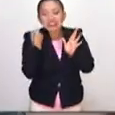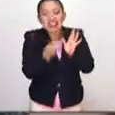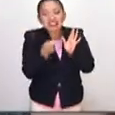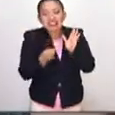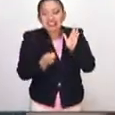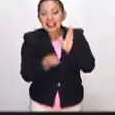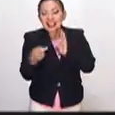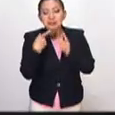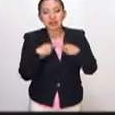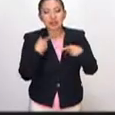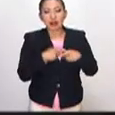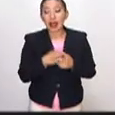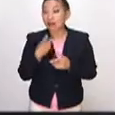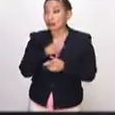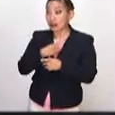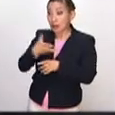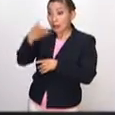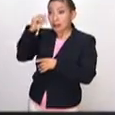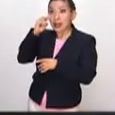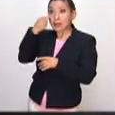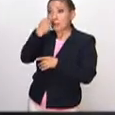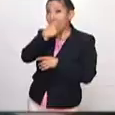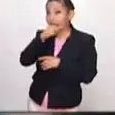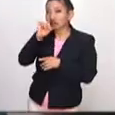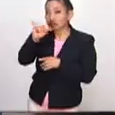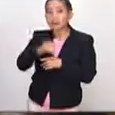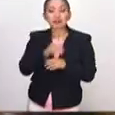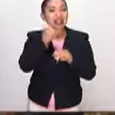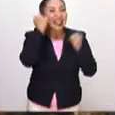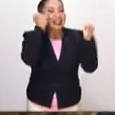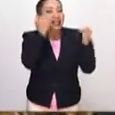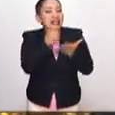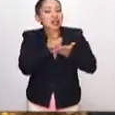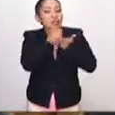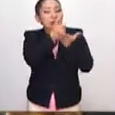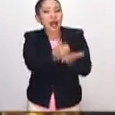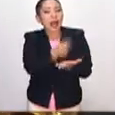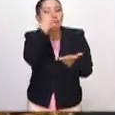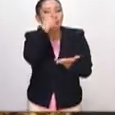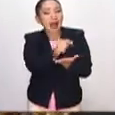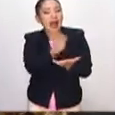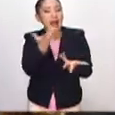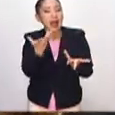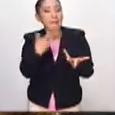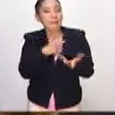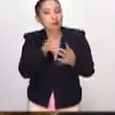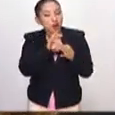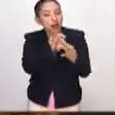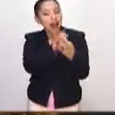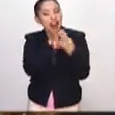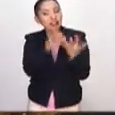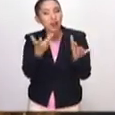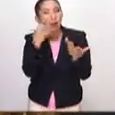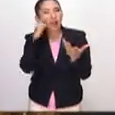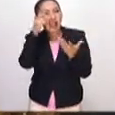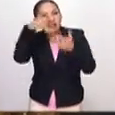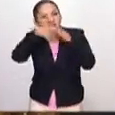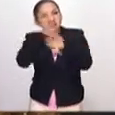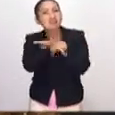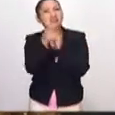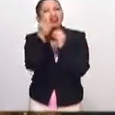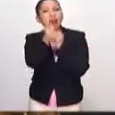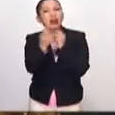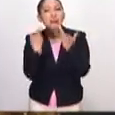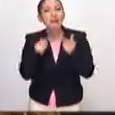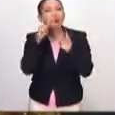para mostrar a estos personajes. O sea, que tenemos que aprender a ver también. Sí, la idea es ayudarlos a establecer esos vínculos, esas lecturas,